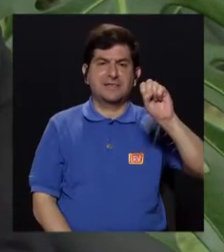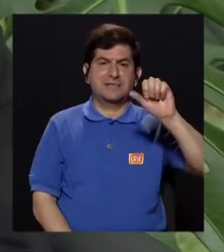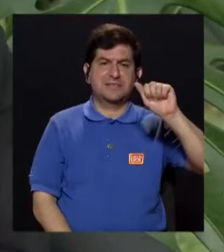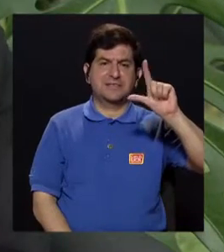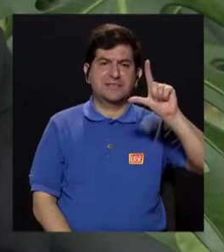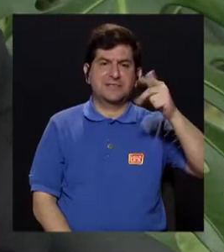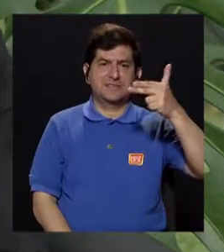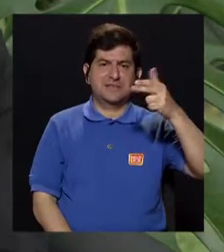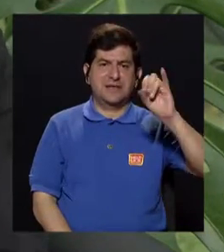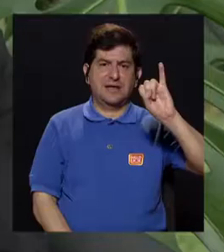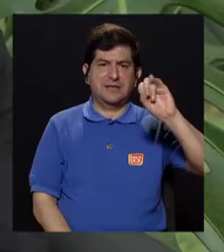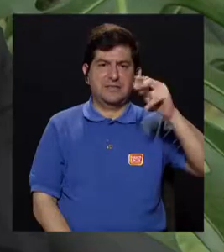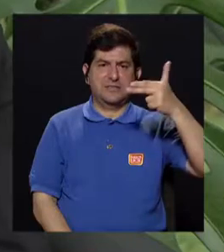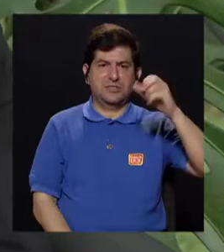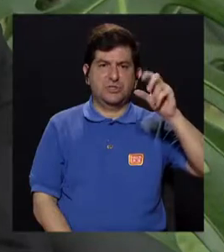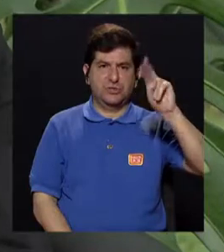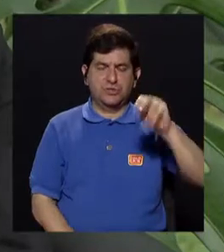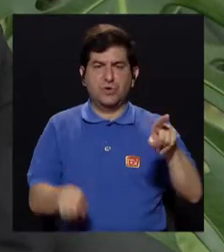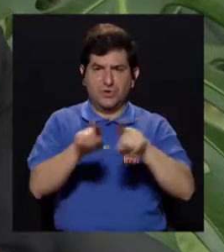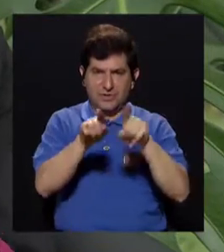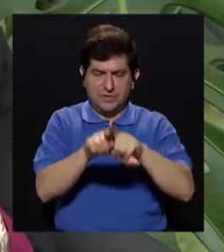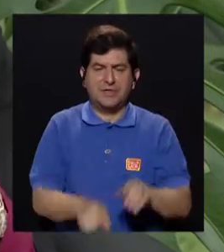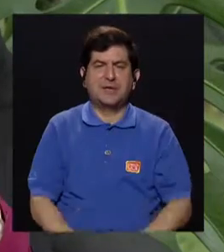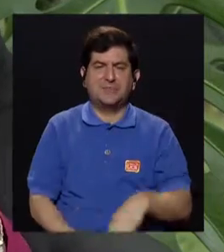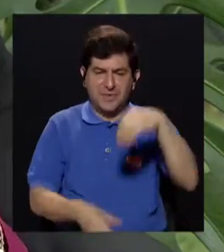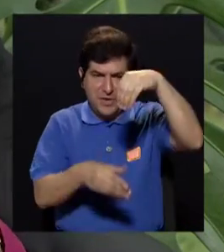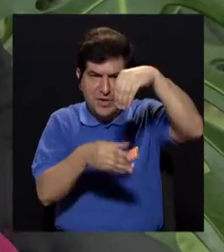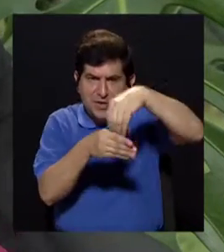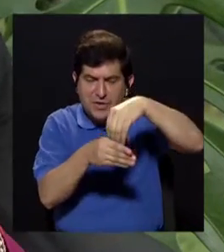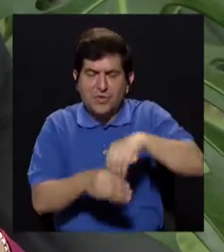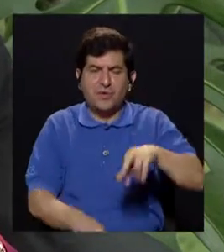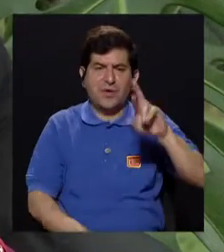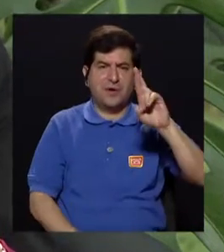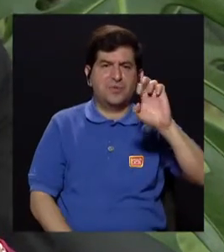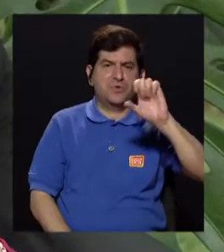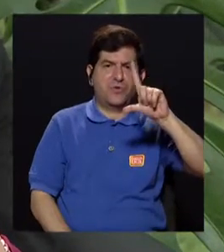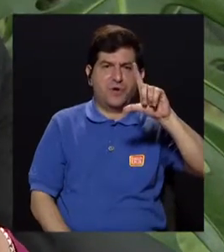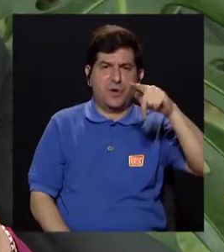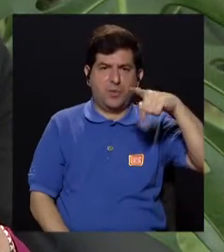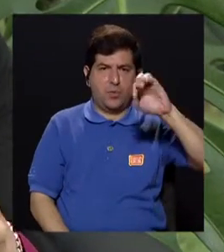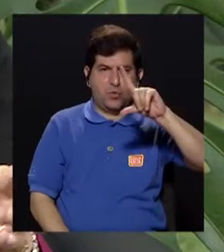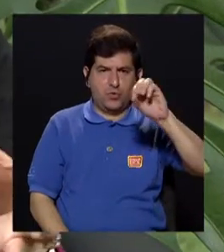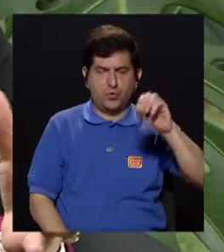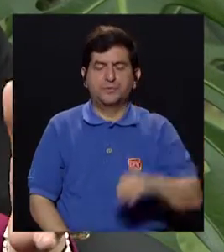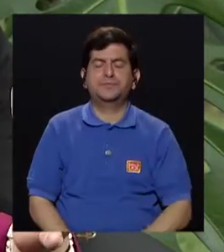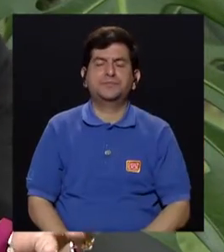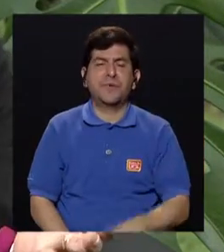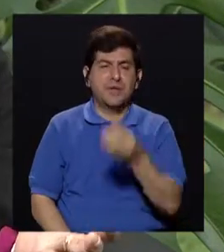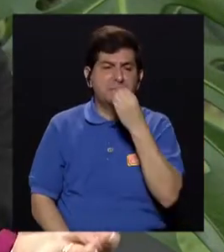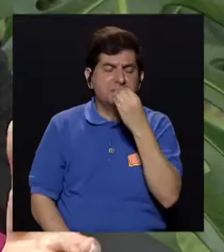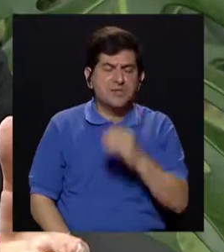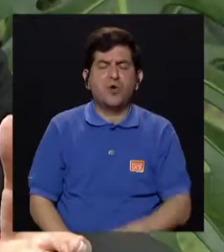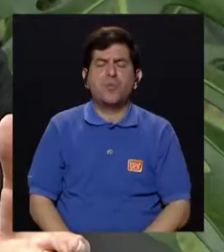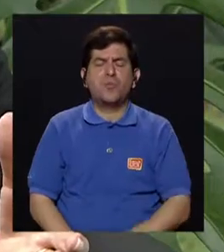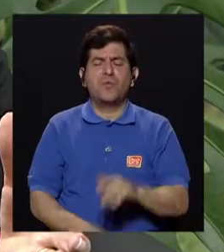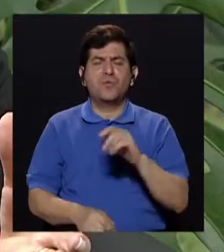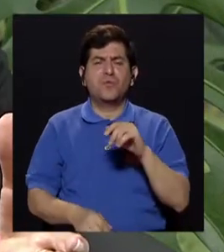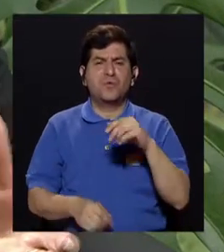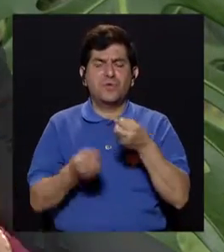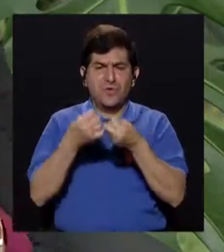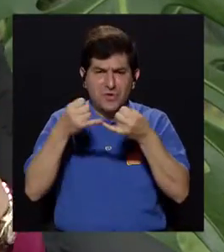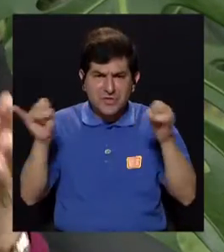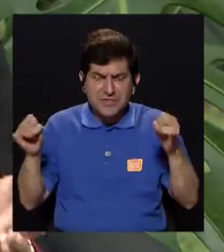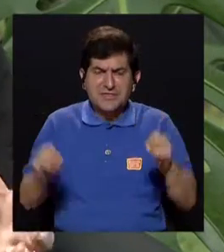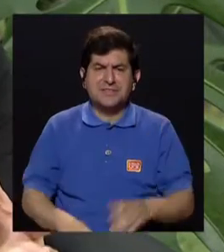cuando lo comemos, pongámosle el repollo. Seamos conscientes si estamos consumiendo medio kilo de alimentos crudos por